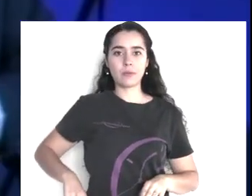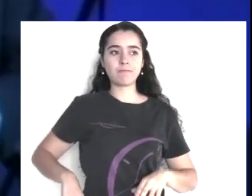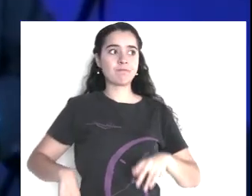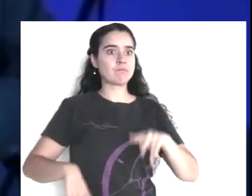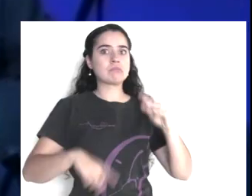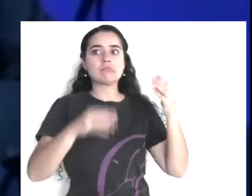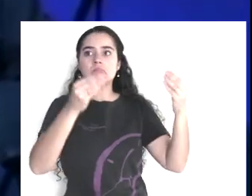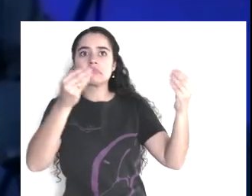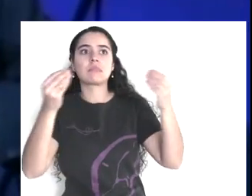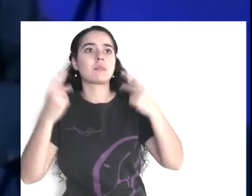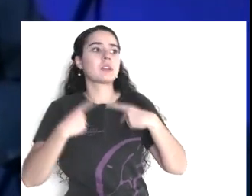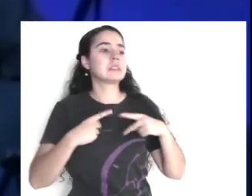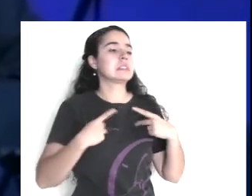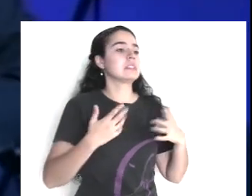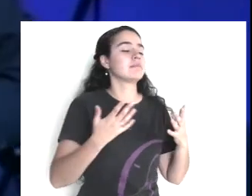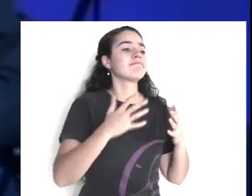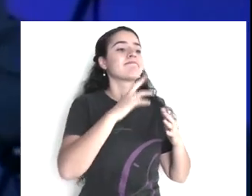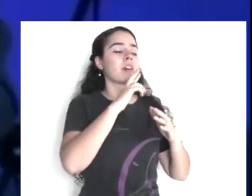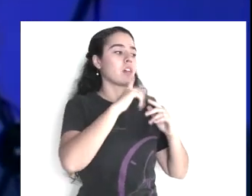donde haya personas pues,